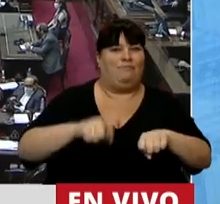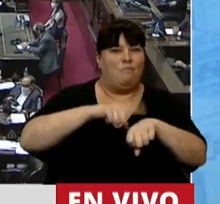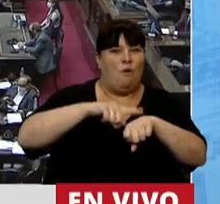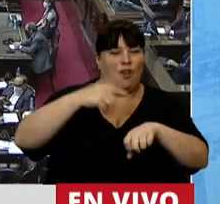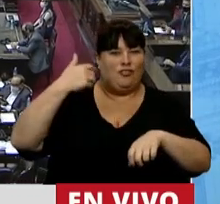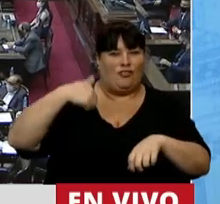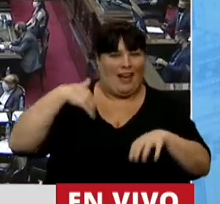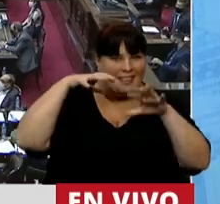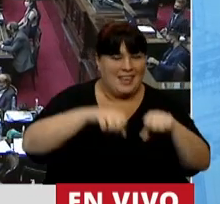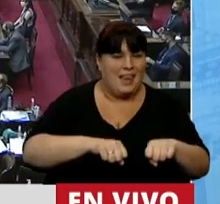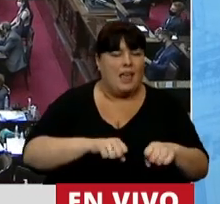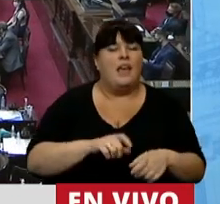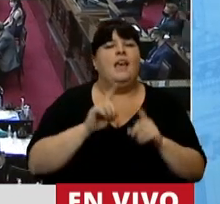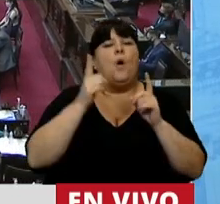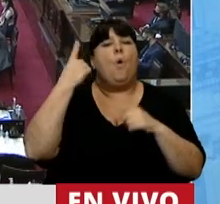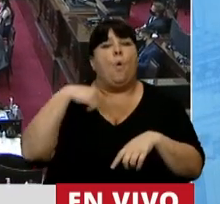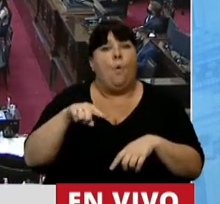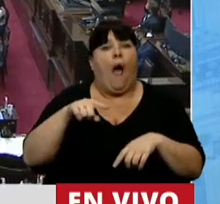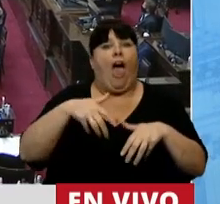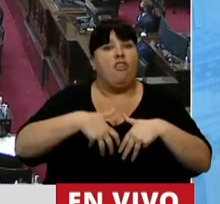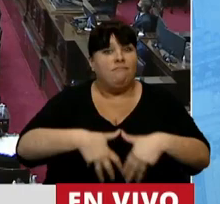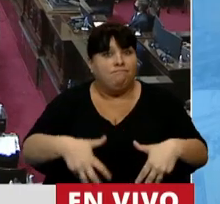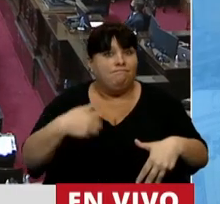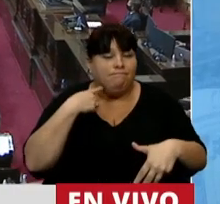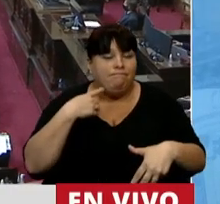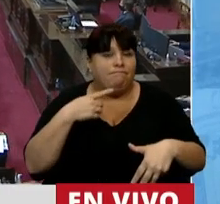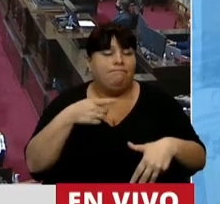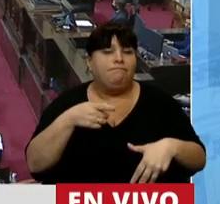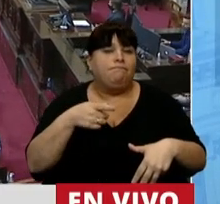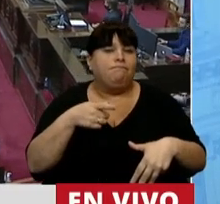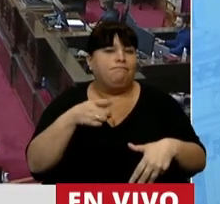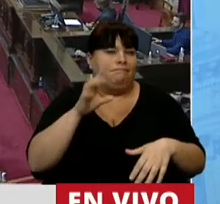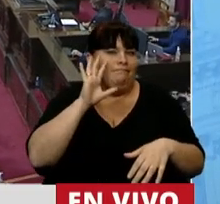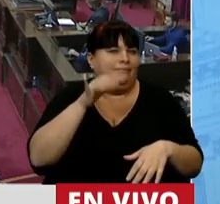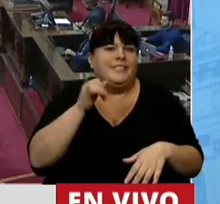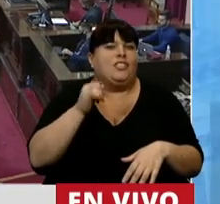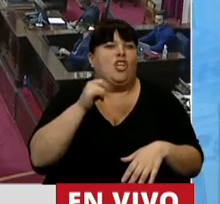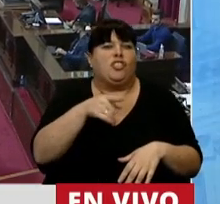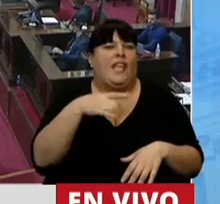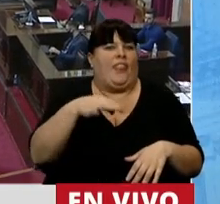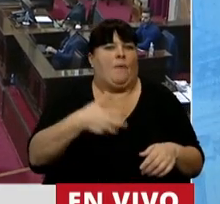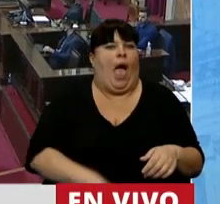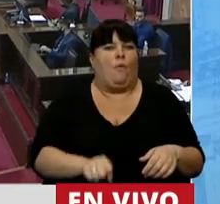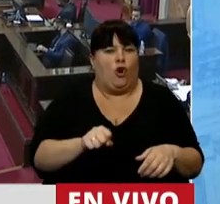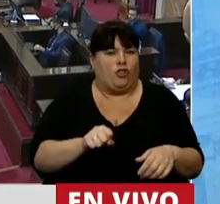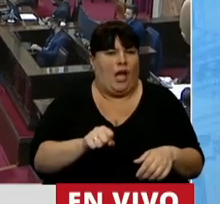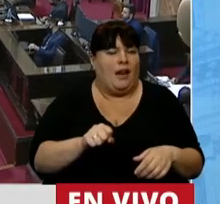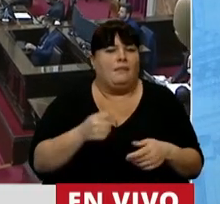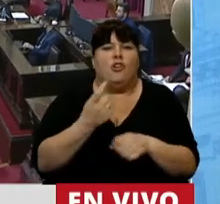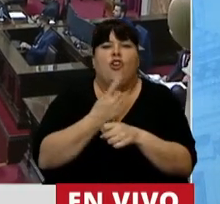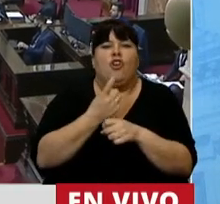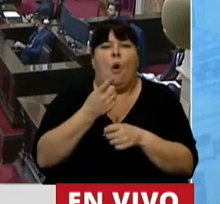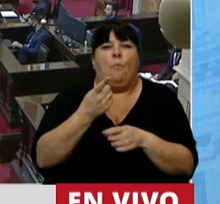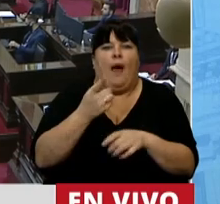época. Y cuando quedaban embarazadas, se veían obligadas a abortar porque no